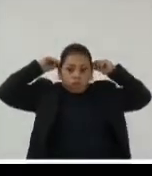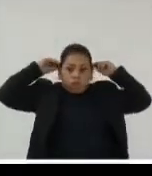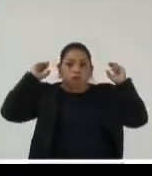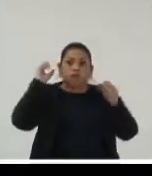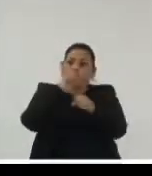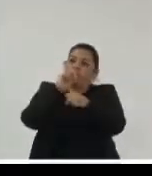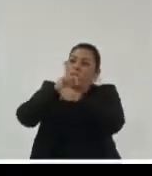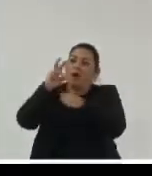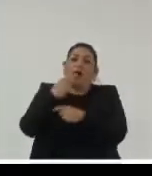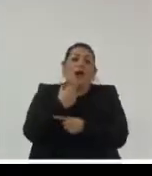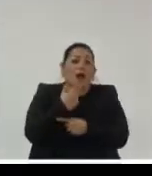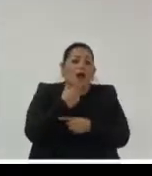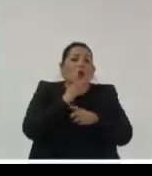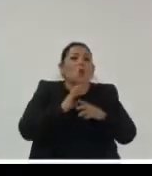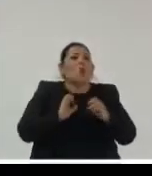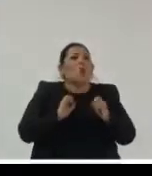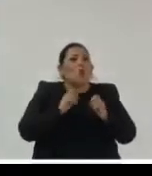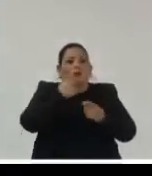fue un punto de partida